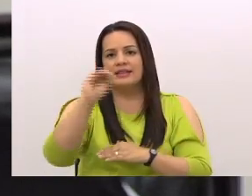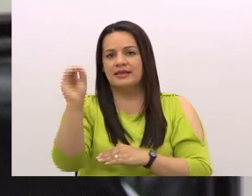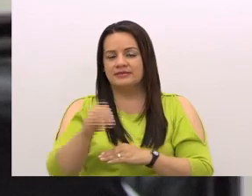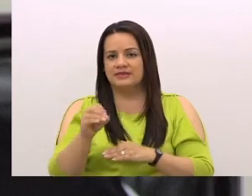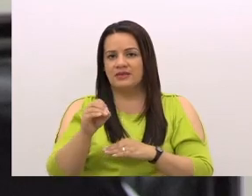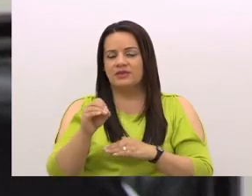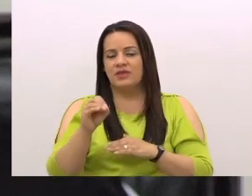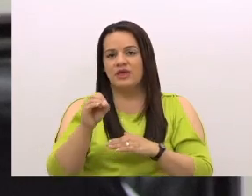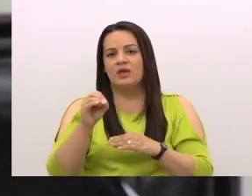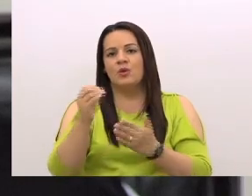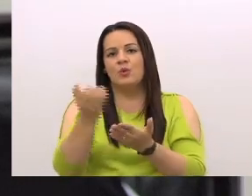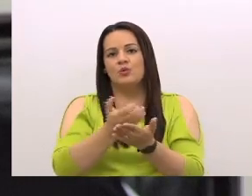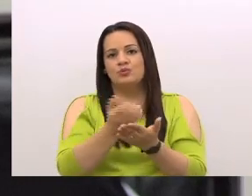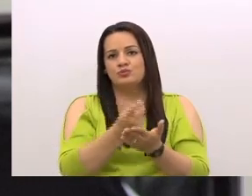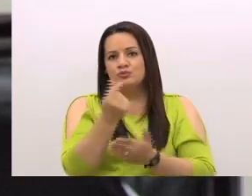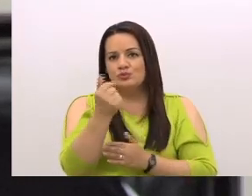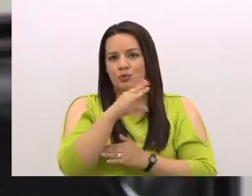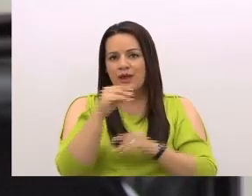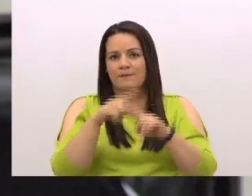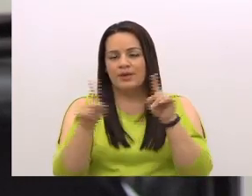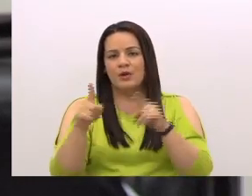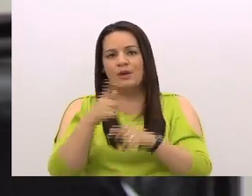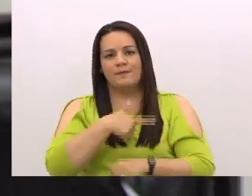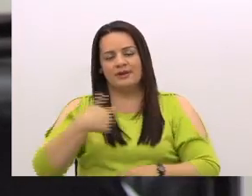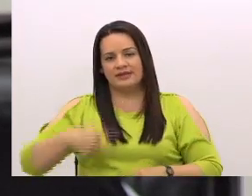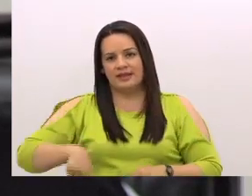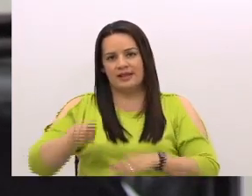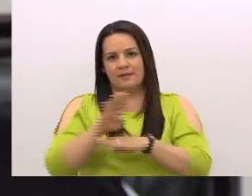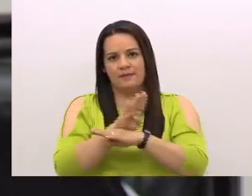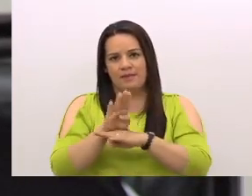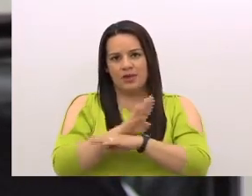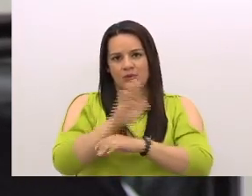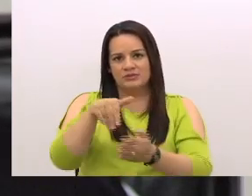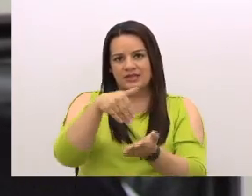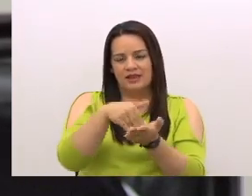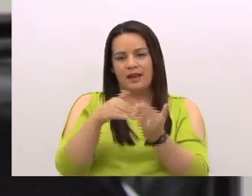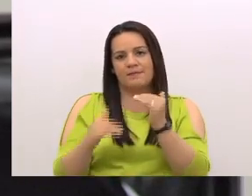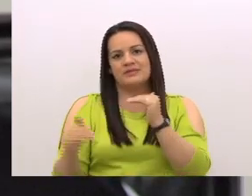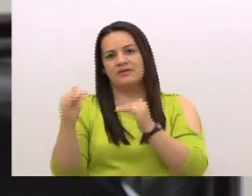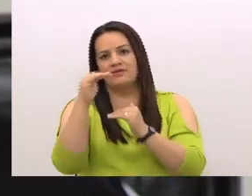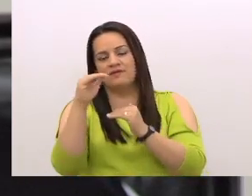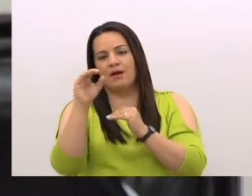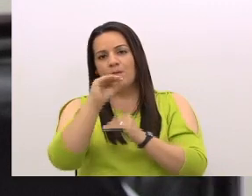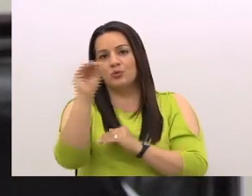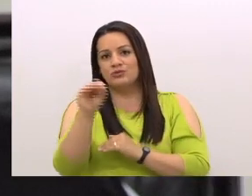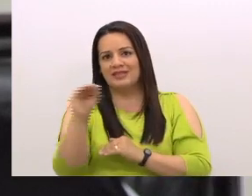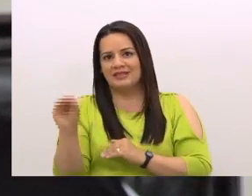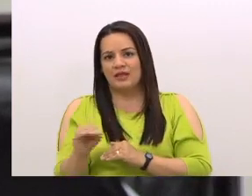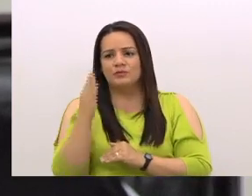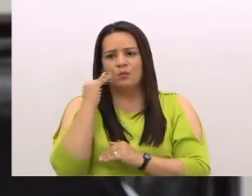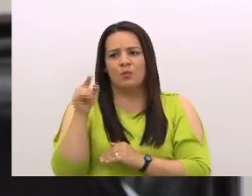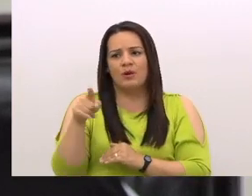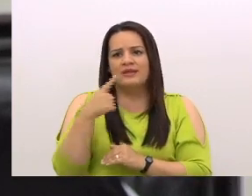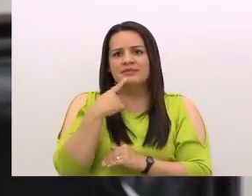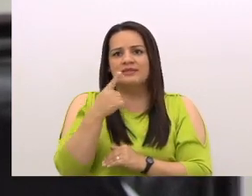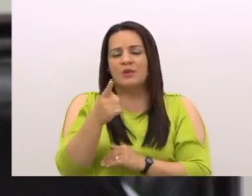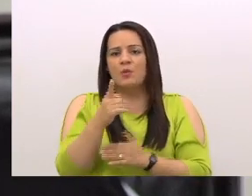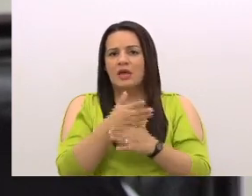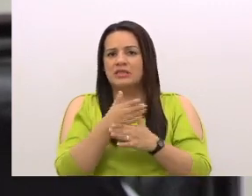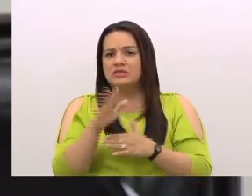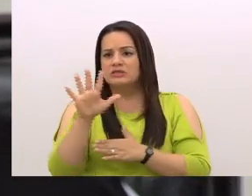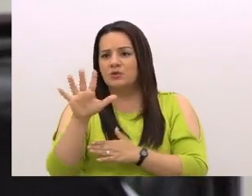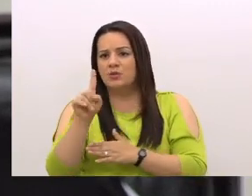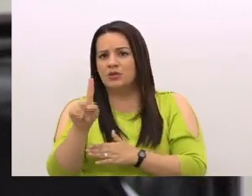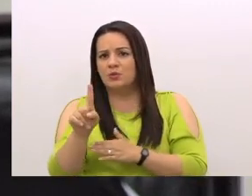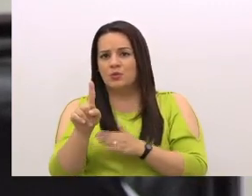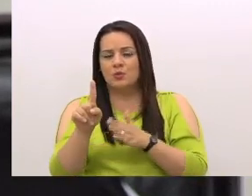el presidente del Banco Central ha estado un poquito más arriba de los porcentajes porque él nos dijo que entre un 51